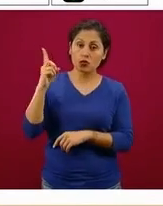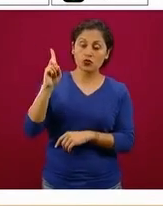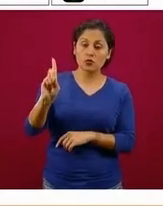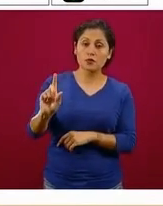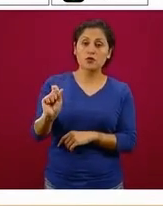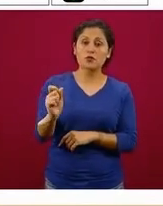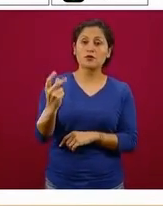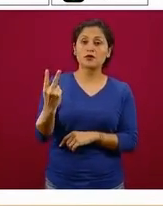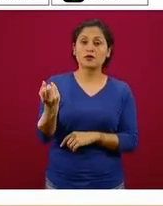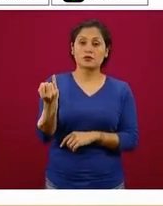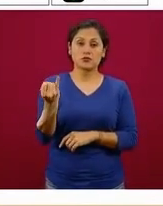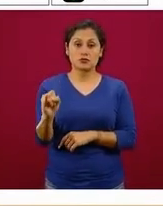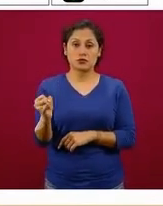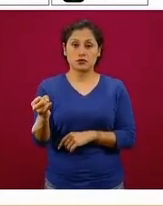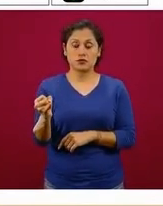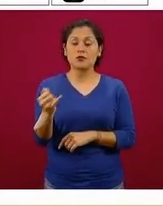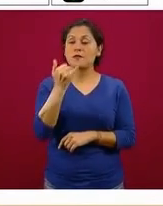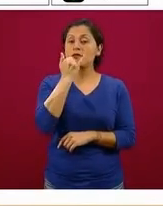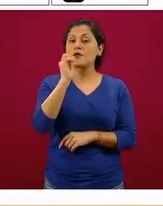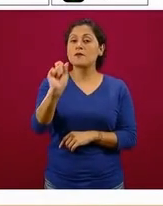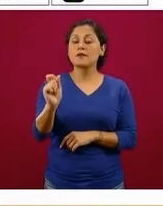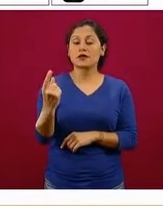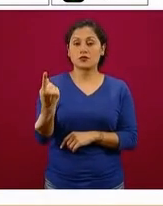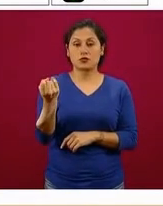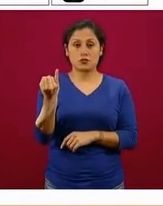22 de junio, 21 de junio.